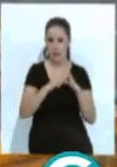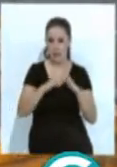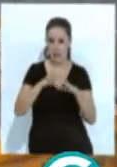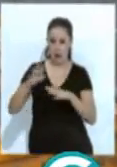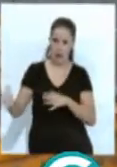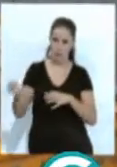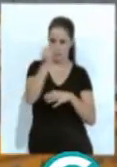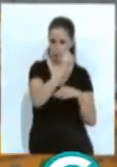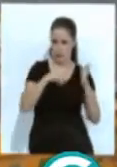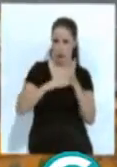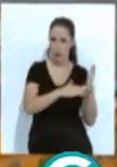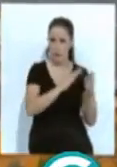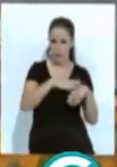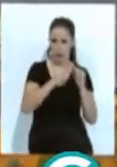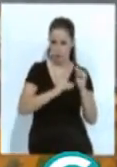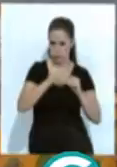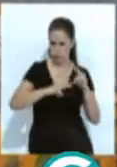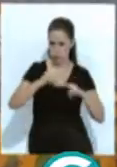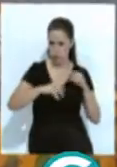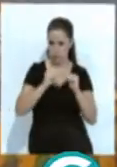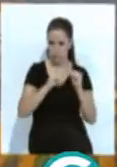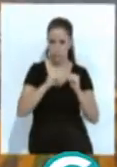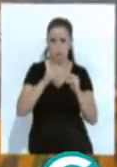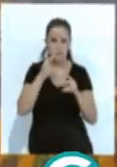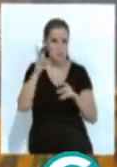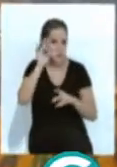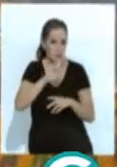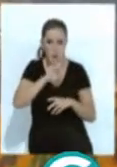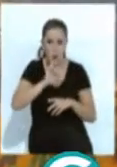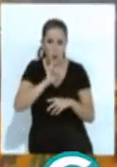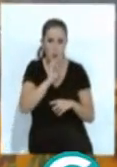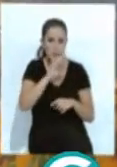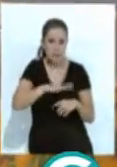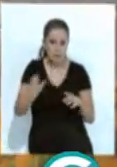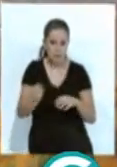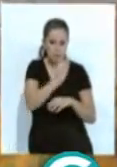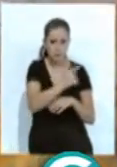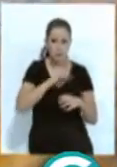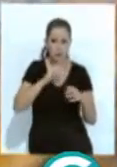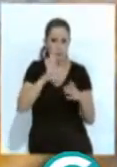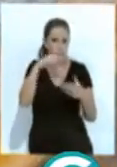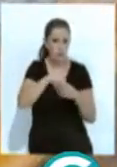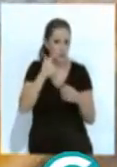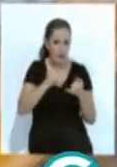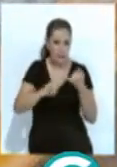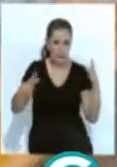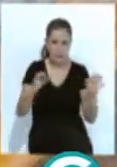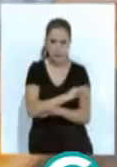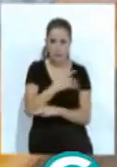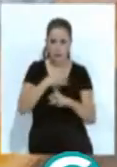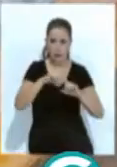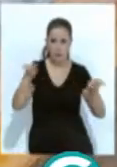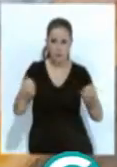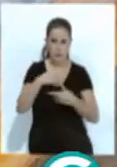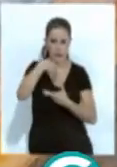camión para ser restaurados aparecieron sin que nadie sepa ni cómo ni quién los llevó en una cuba de escombros. Las piezas se